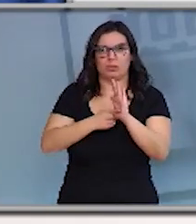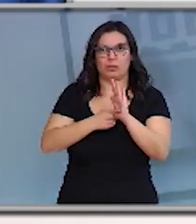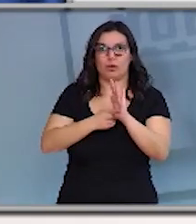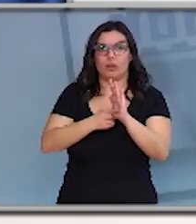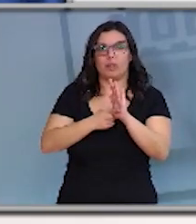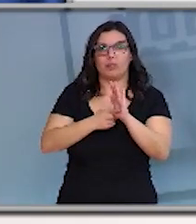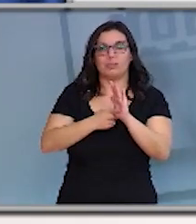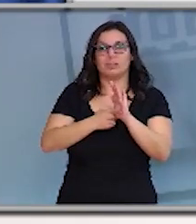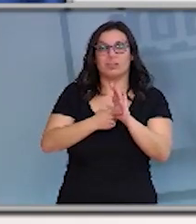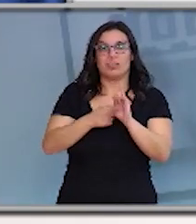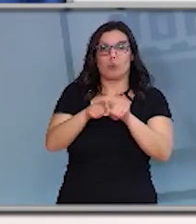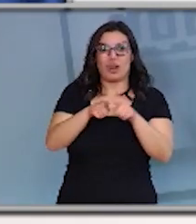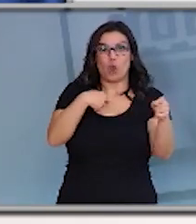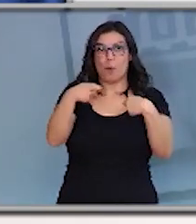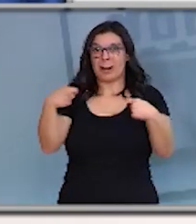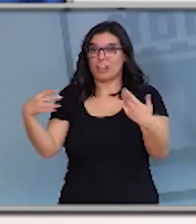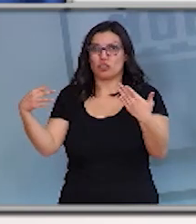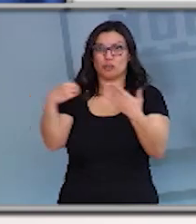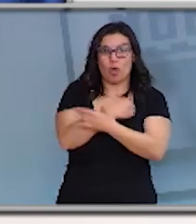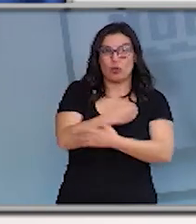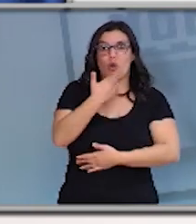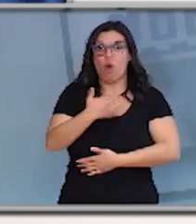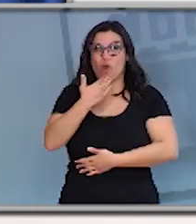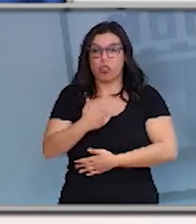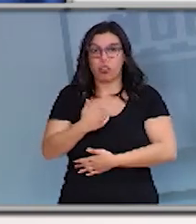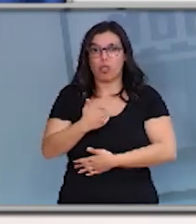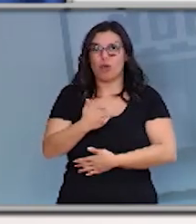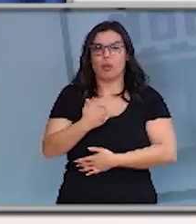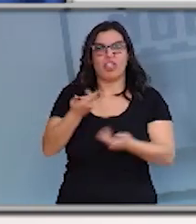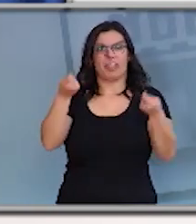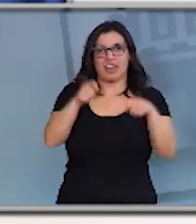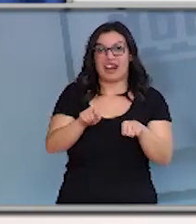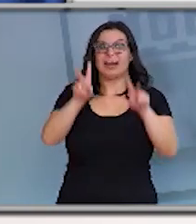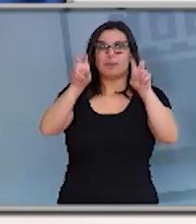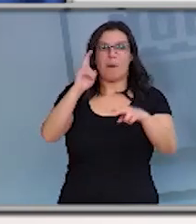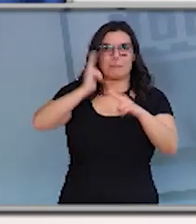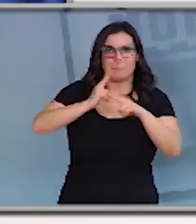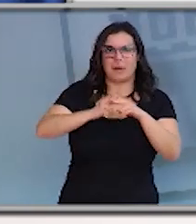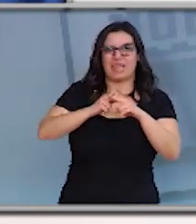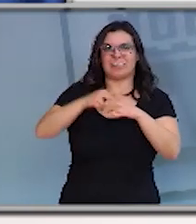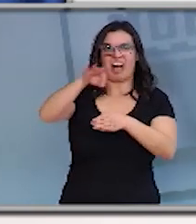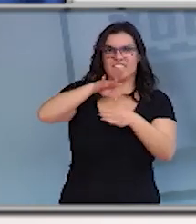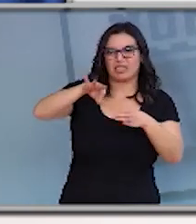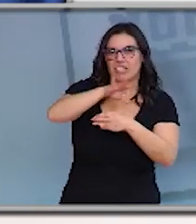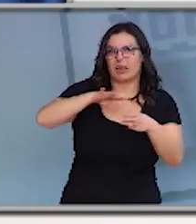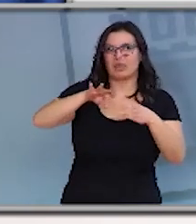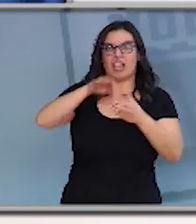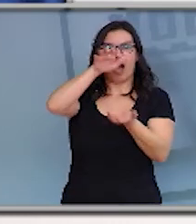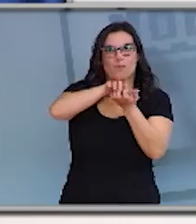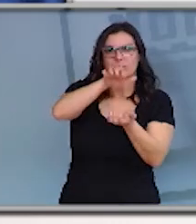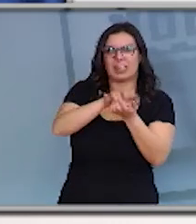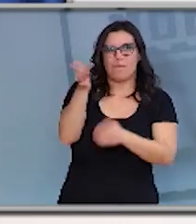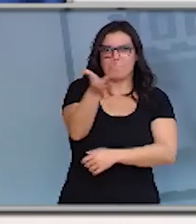privados de carácter comercial y de ocio, en especial de restauración, bares, cafeterías, hamburgueserías,